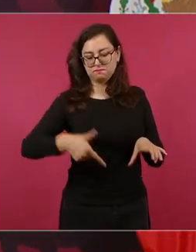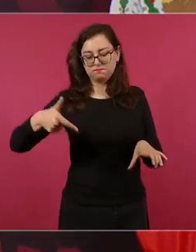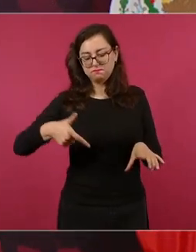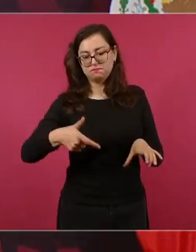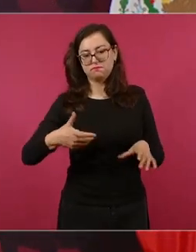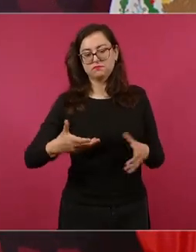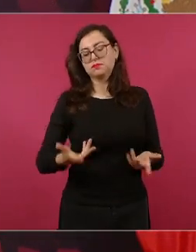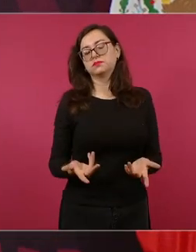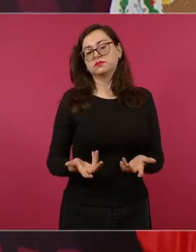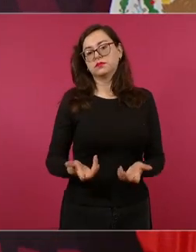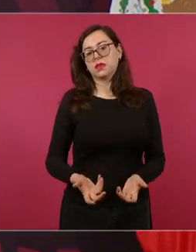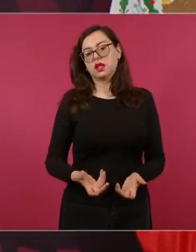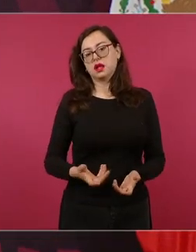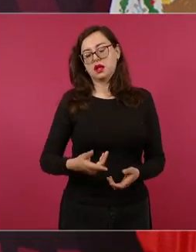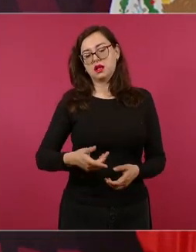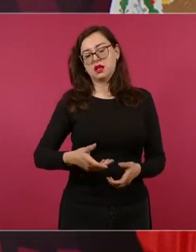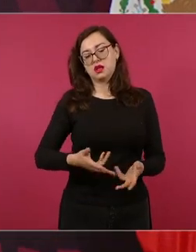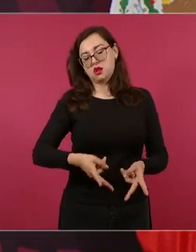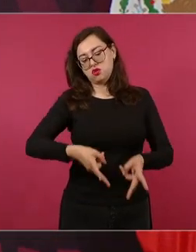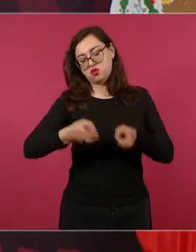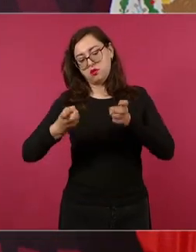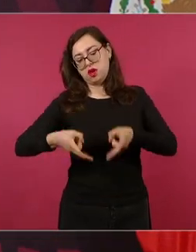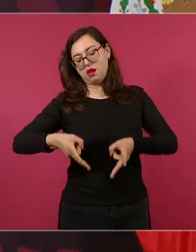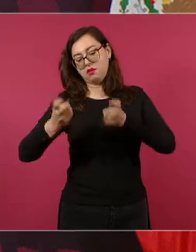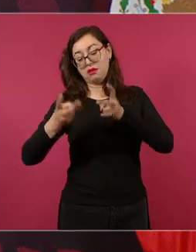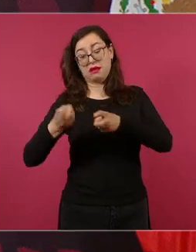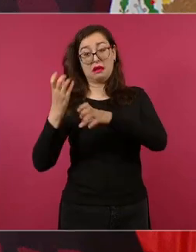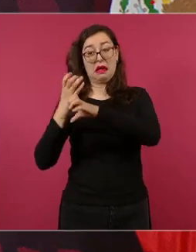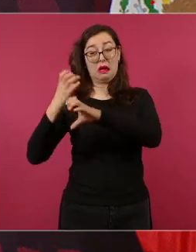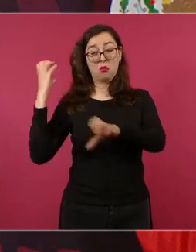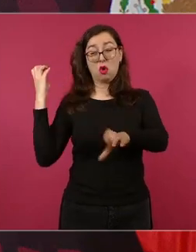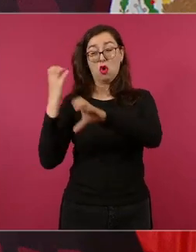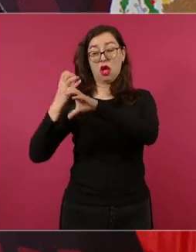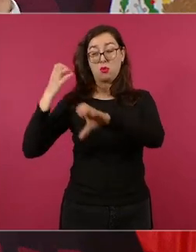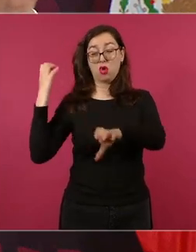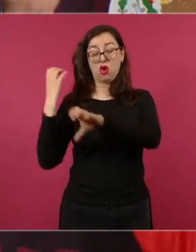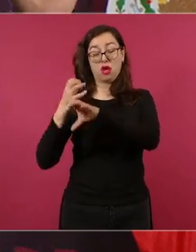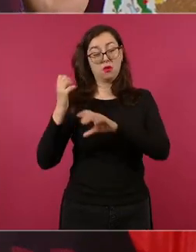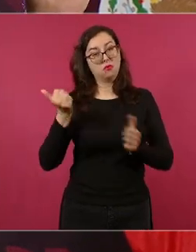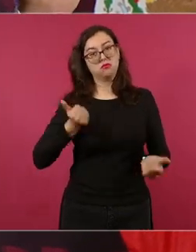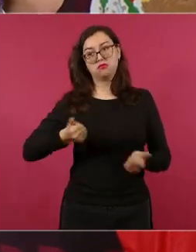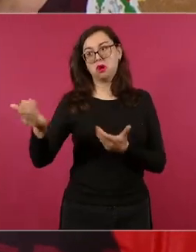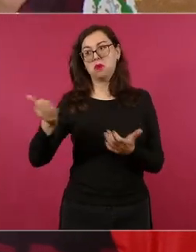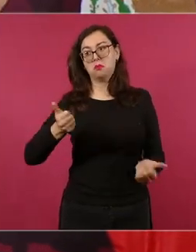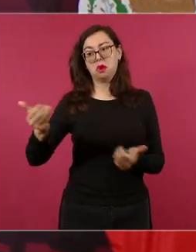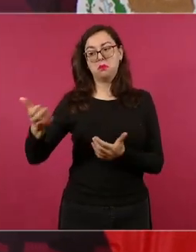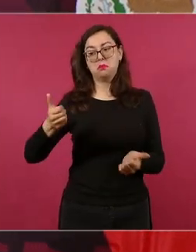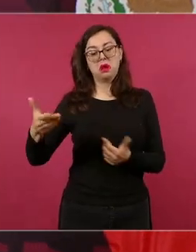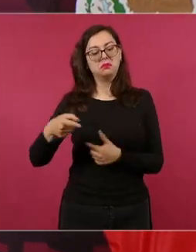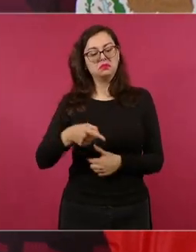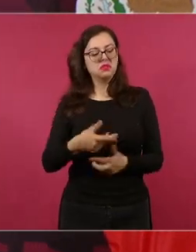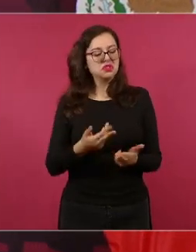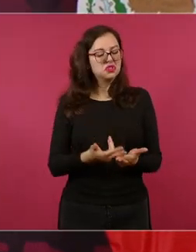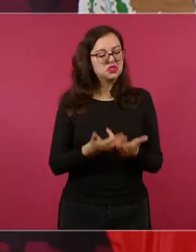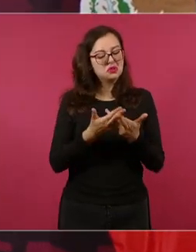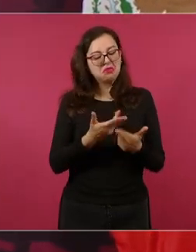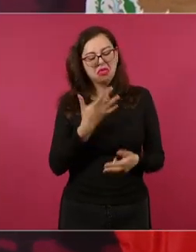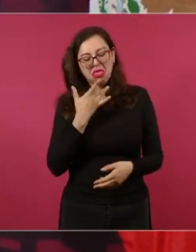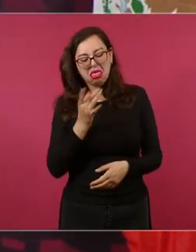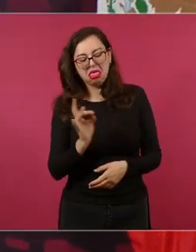o dos ¿se acuerdan cómo en la carretera de Puebla